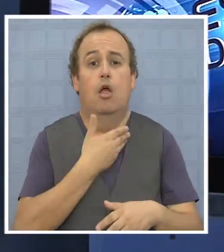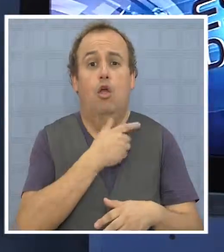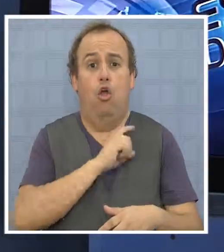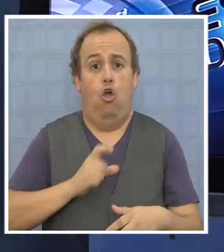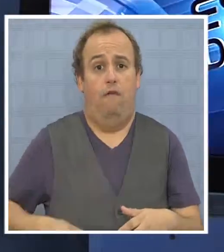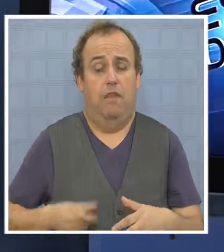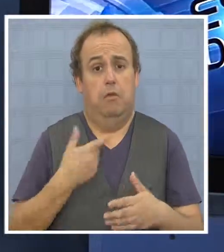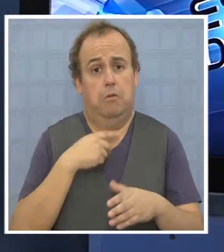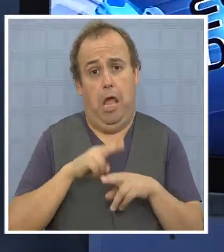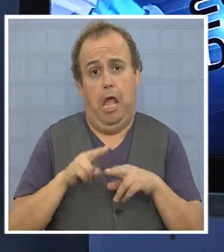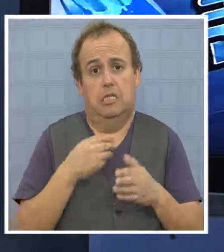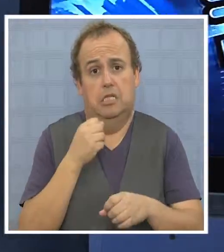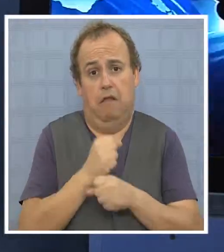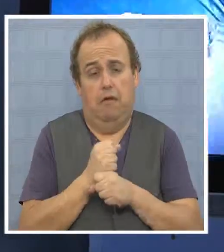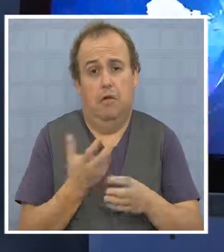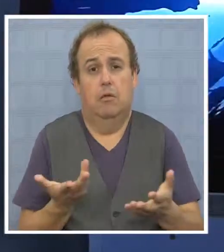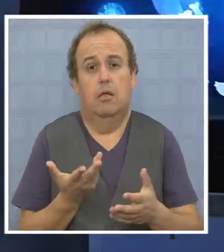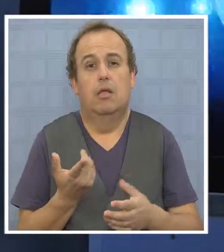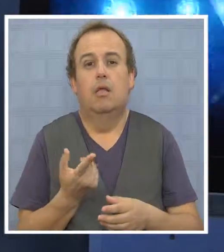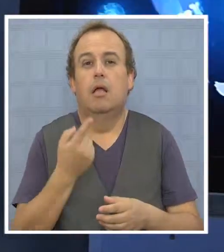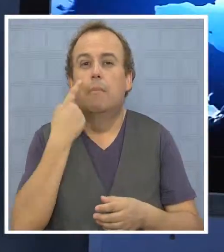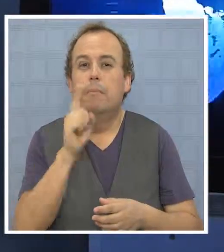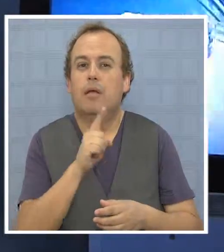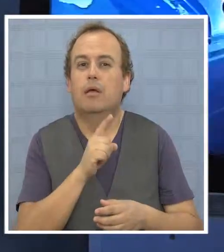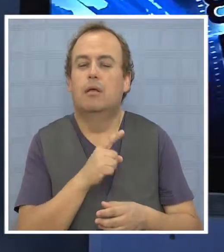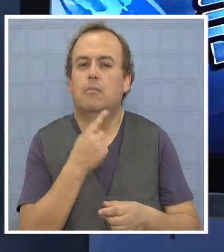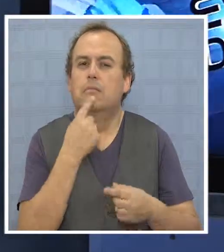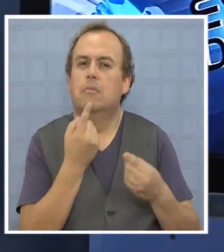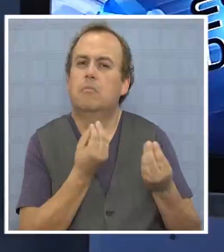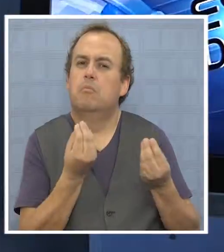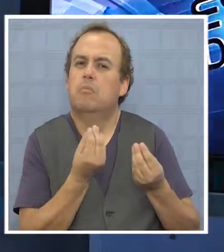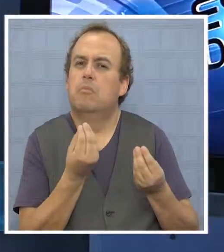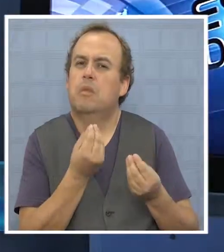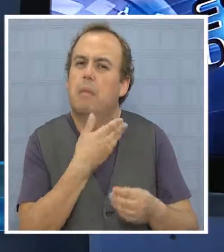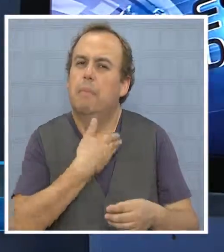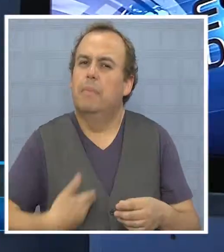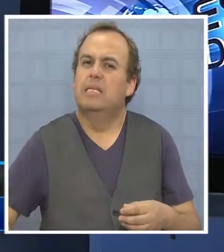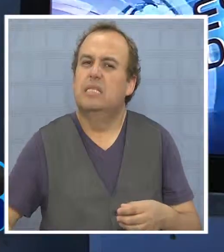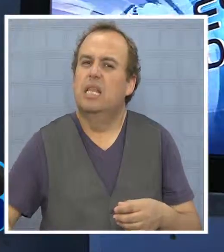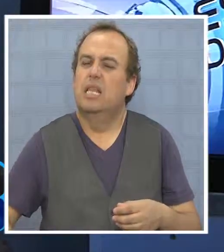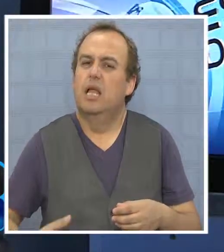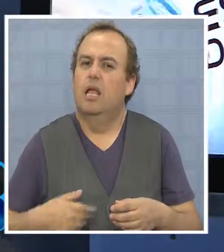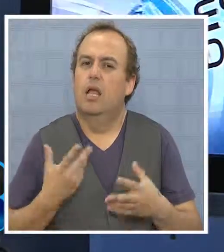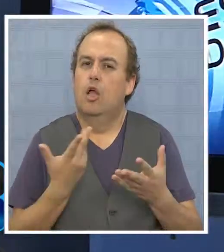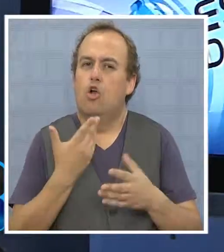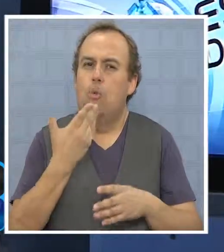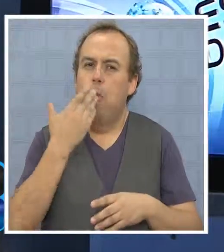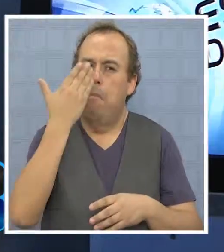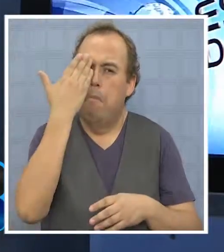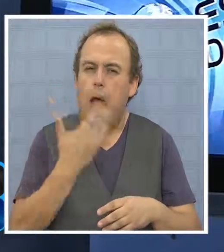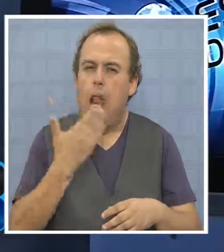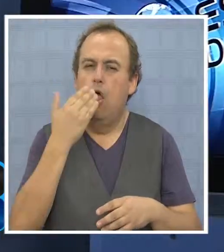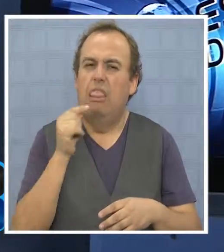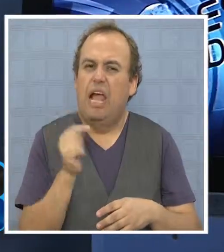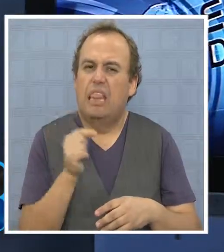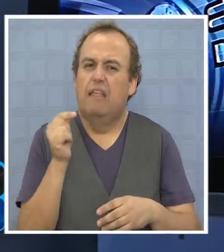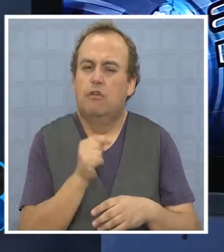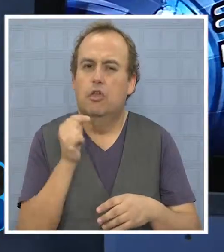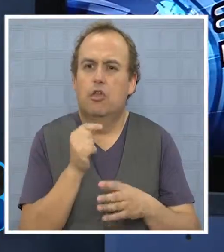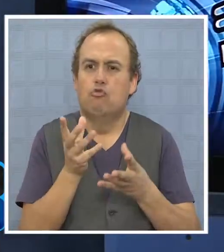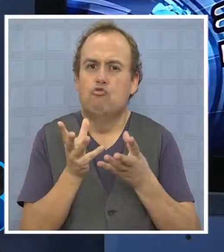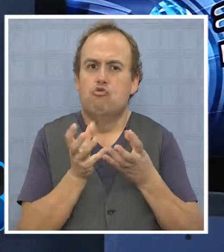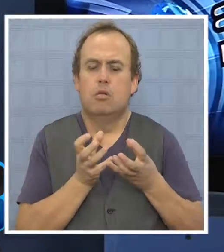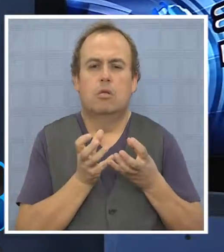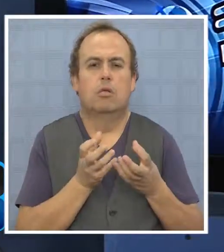y, por ende, que el gobierno está haciendo el trabajo. Esta situación te lleva a pensar, entonces, que pareciera que el presidente es el que absorbe todo lo negativo.